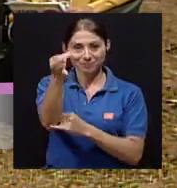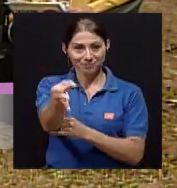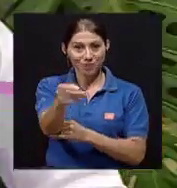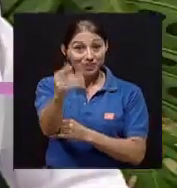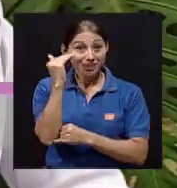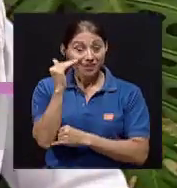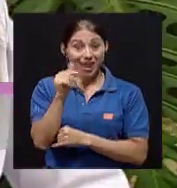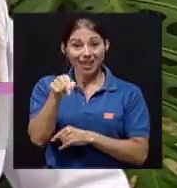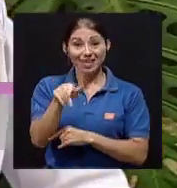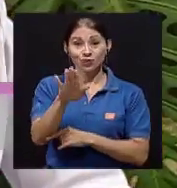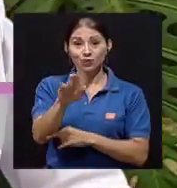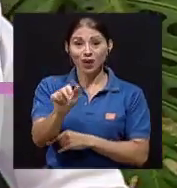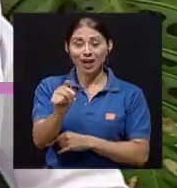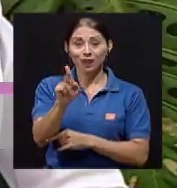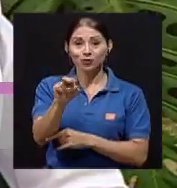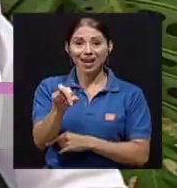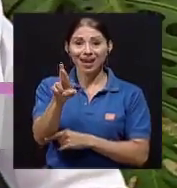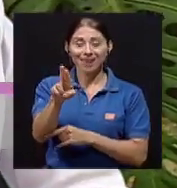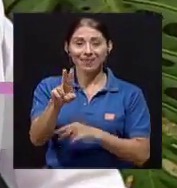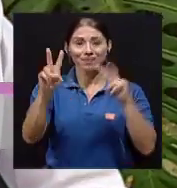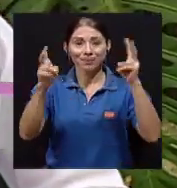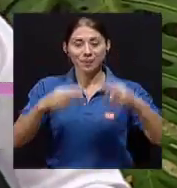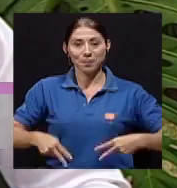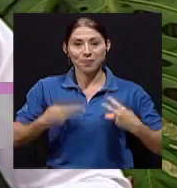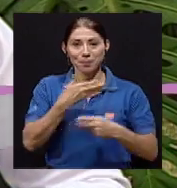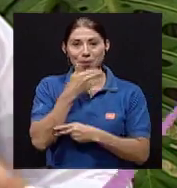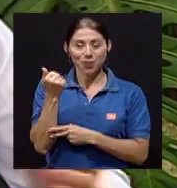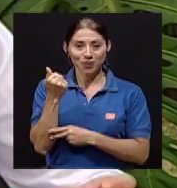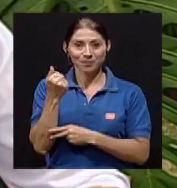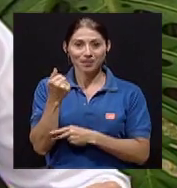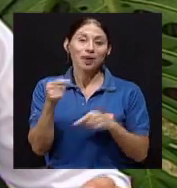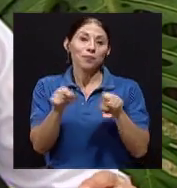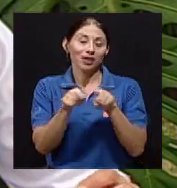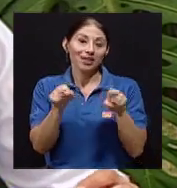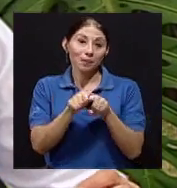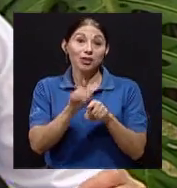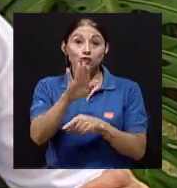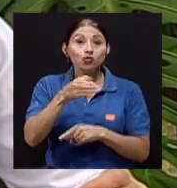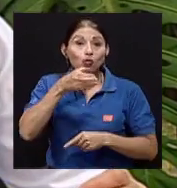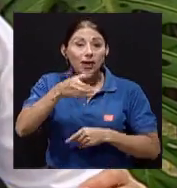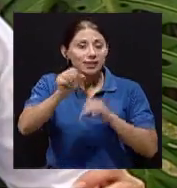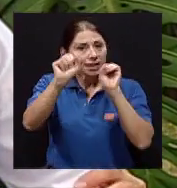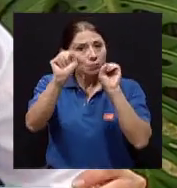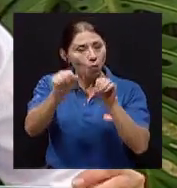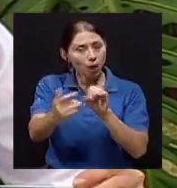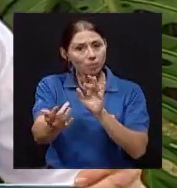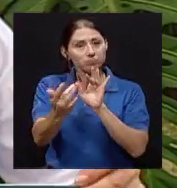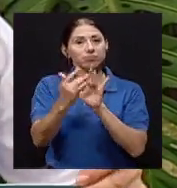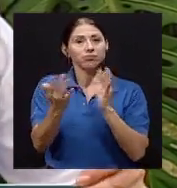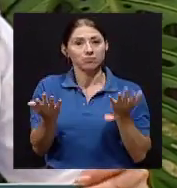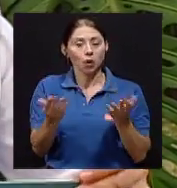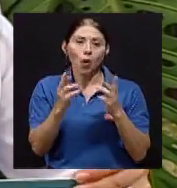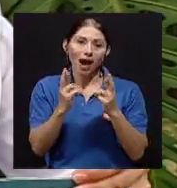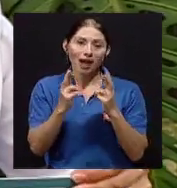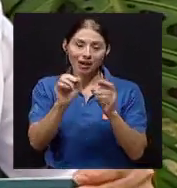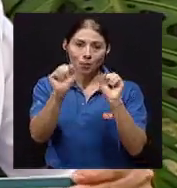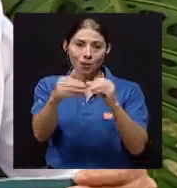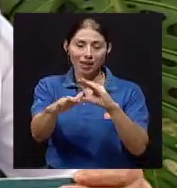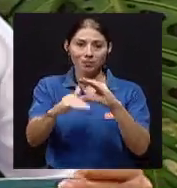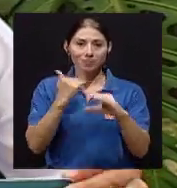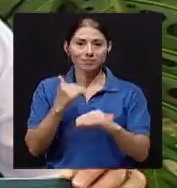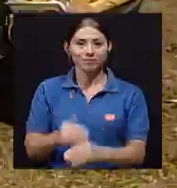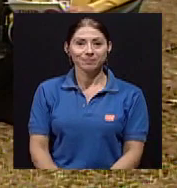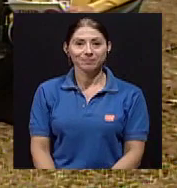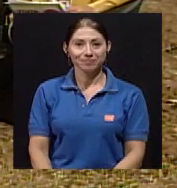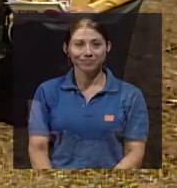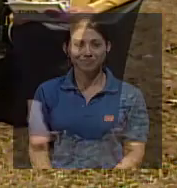semana. Ya sabe, aquí en su canal UCR Vivir Mejor y por supuesto que también sus sugerencias son muy válidas. Ojalá que nos la pueda hacer llegar.